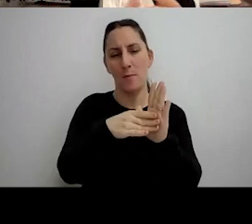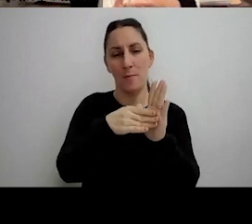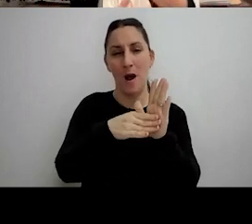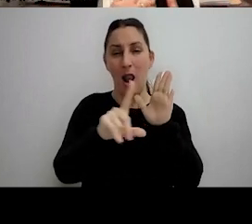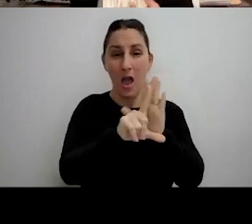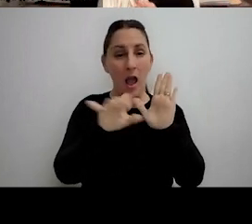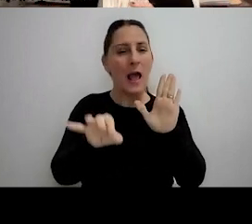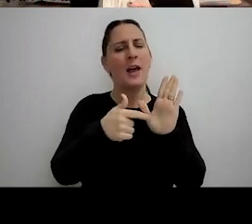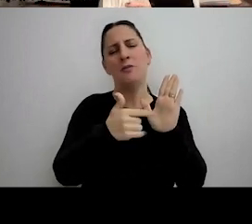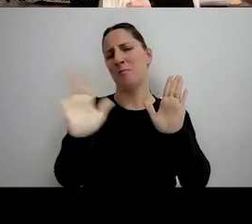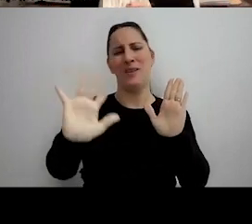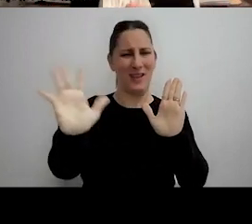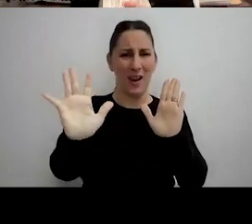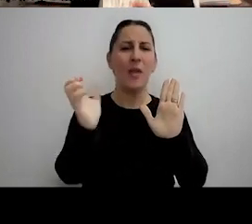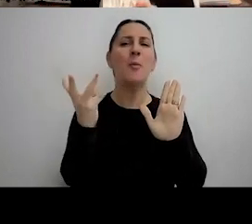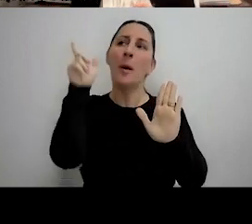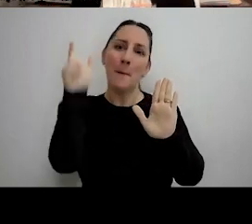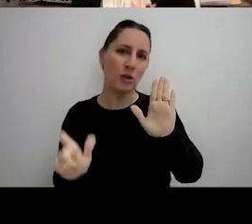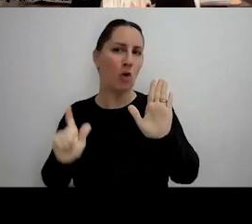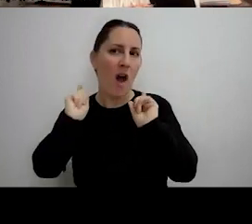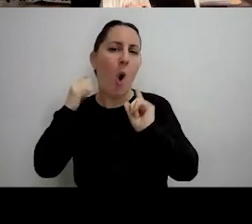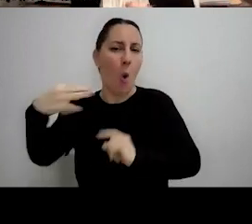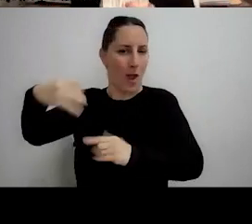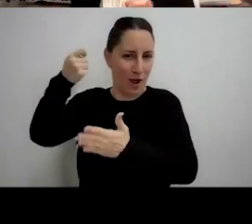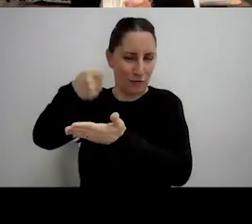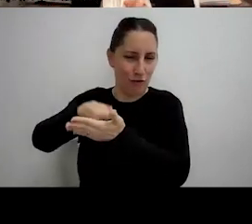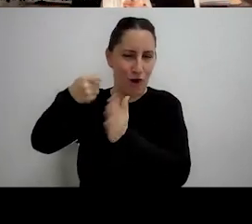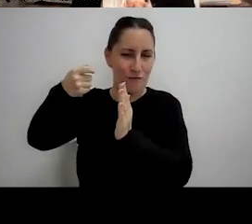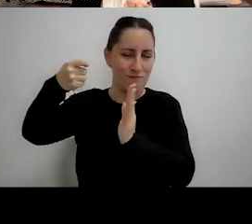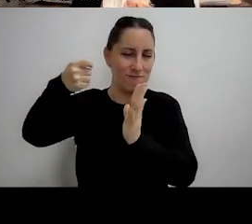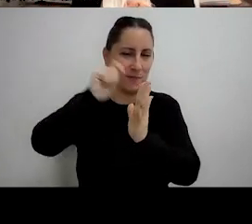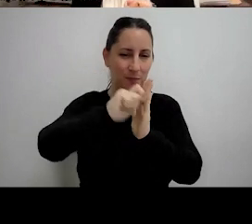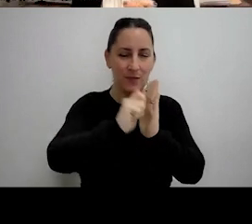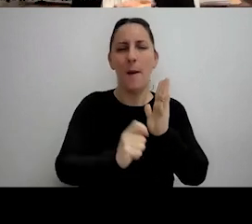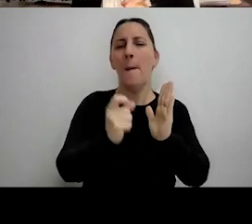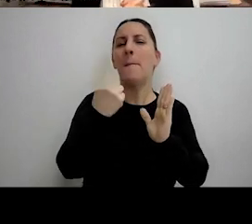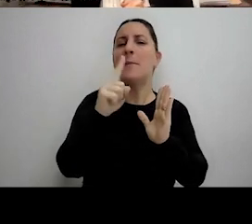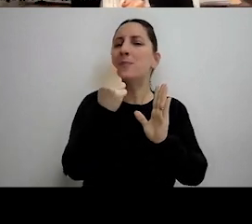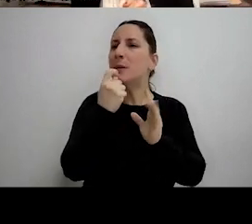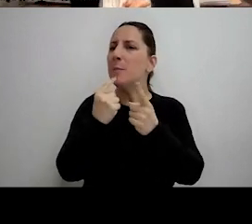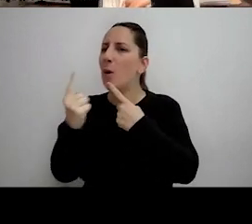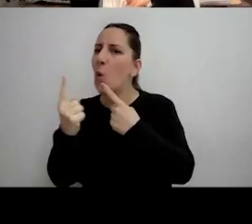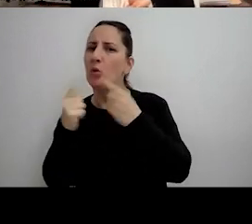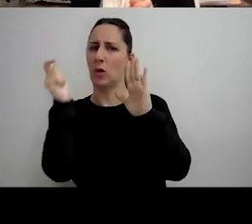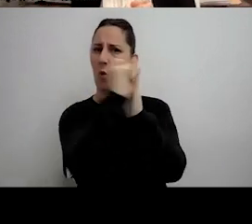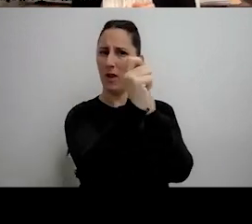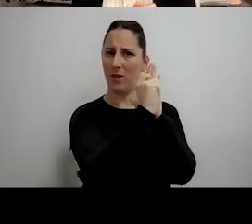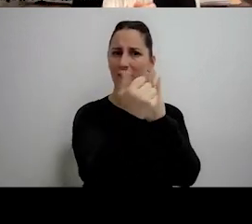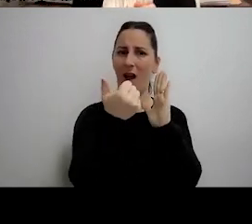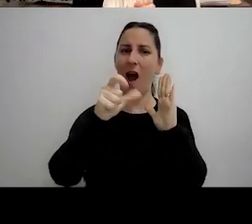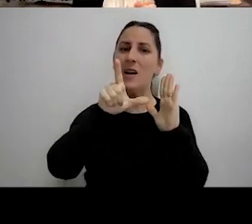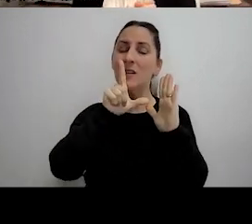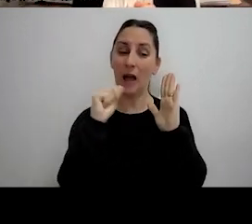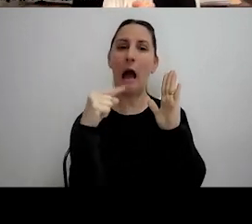habría que advertir porque el contribuyente igual lo tiene que llevar pero por ejemplo si se le hace alguna pregunta o se le abra algún acta en ese